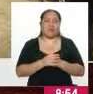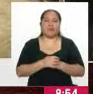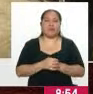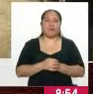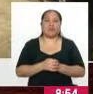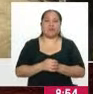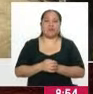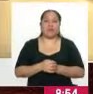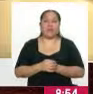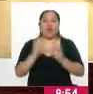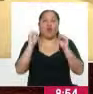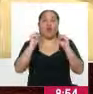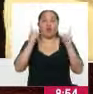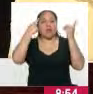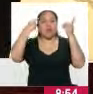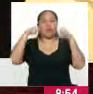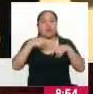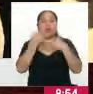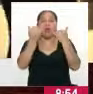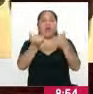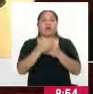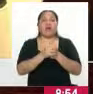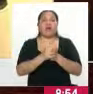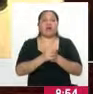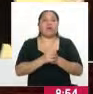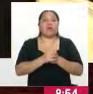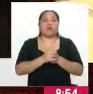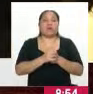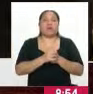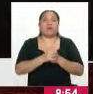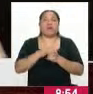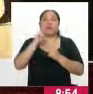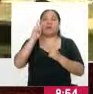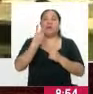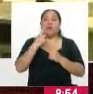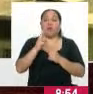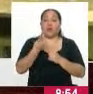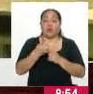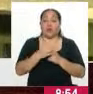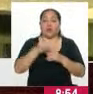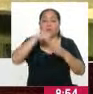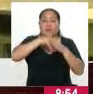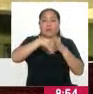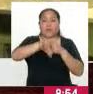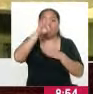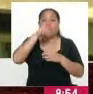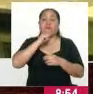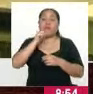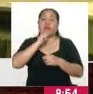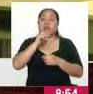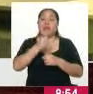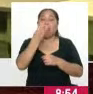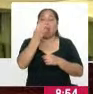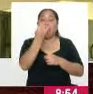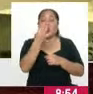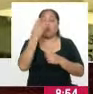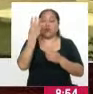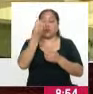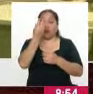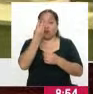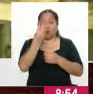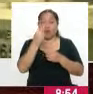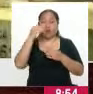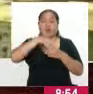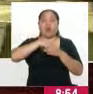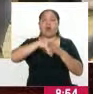semanas. De acuerdo. Bueno, ahora tenemos todavía una segunda vuelta en Ciernes. Los pocos los gobernadores regionales